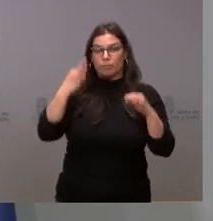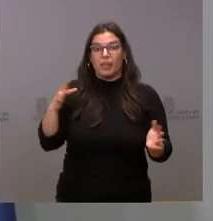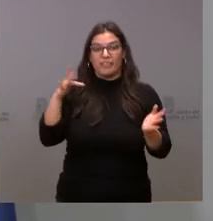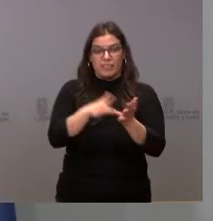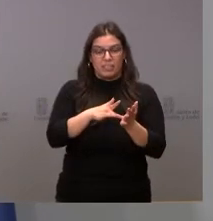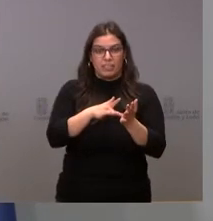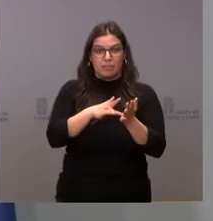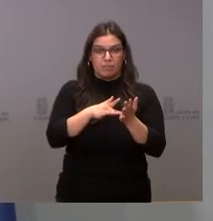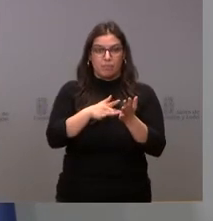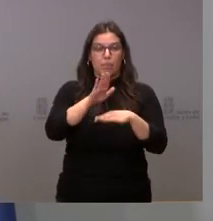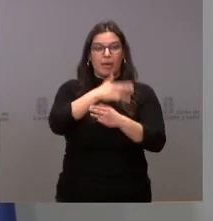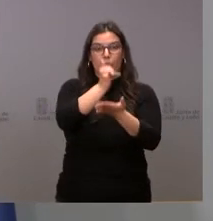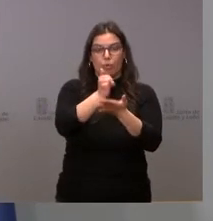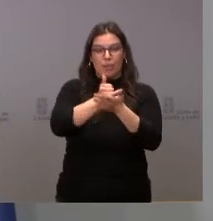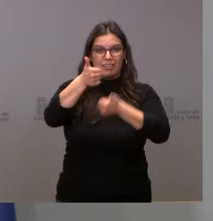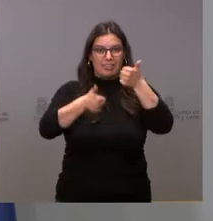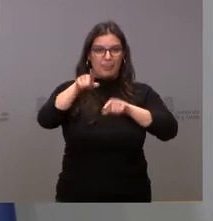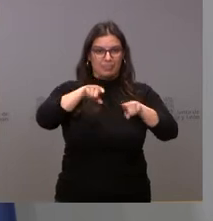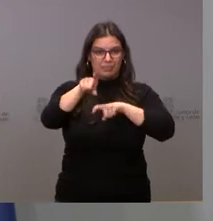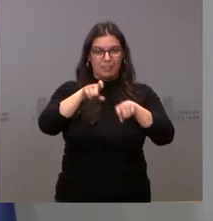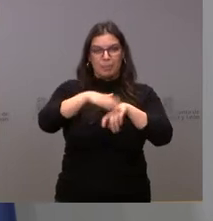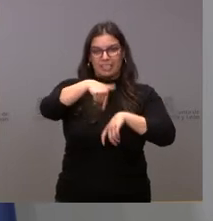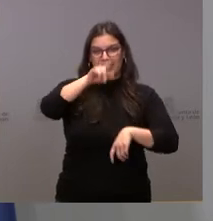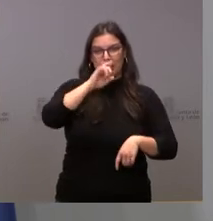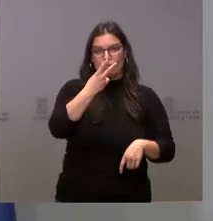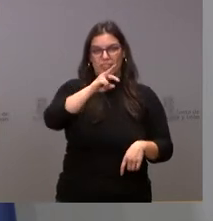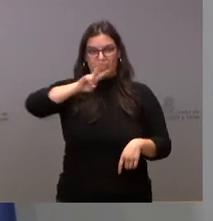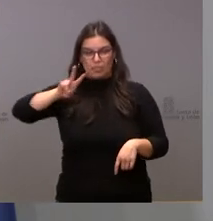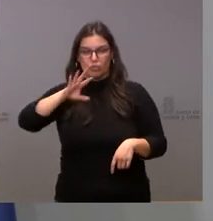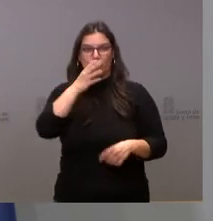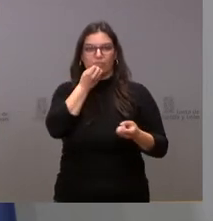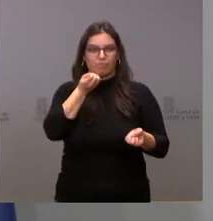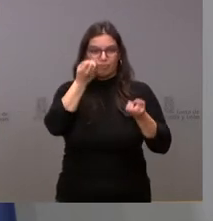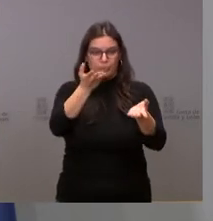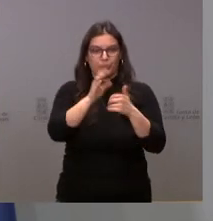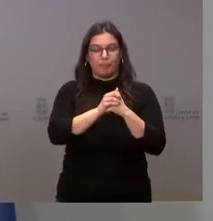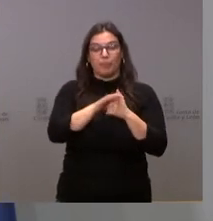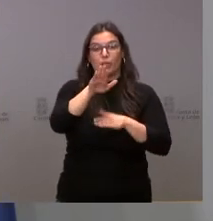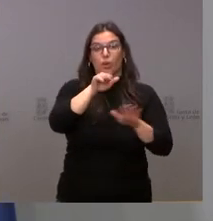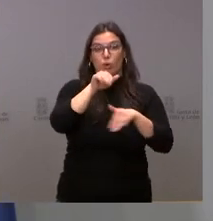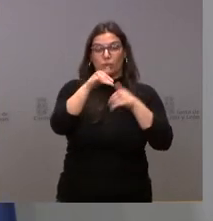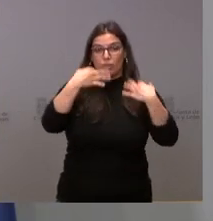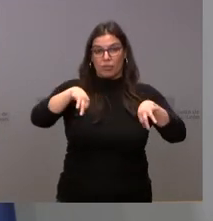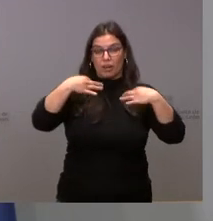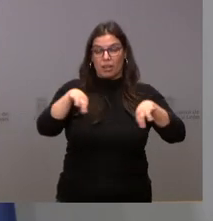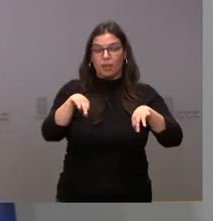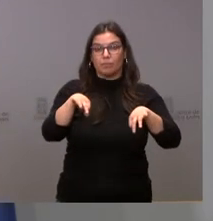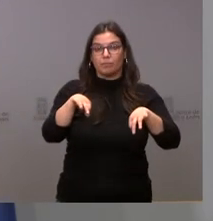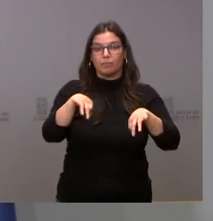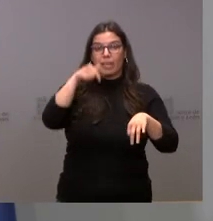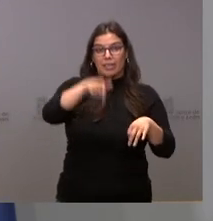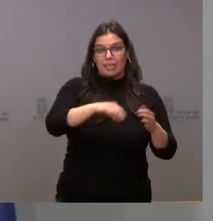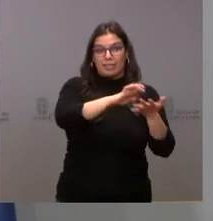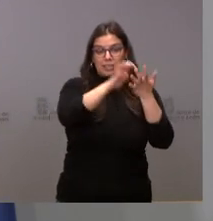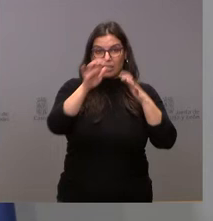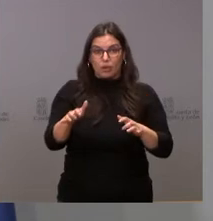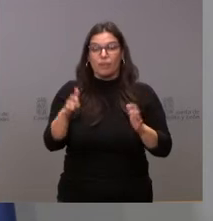para la prueba de la Abau de este año 2022, que paso a informarles en la convocatoria ordinaria en Castilla